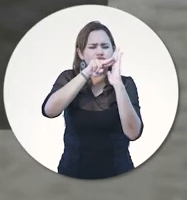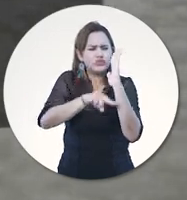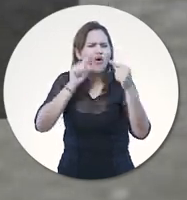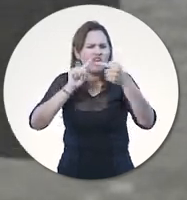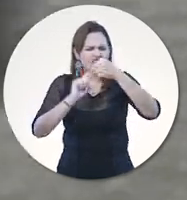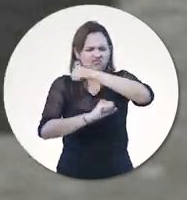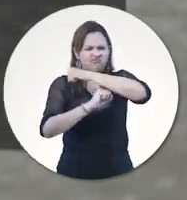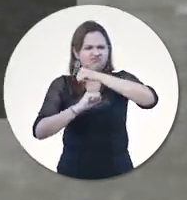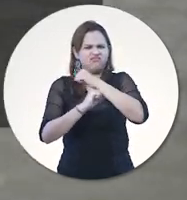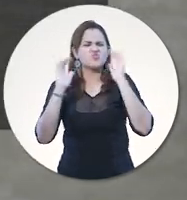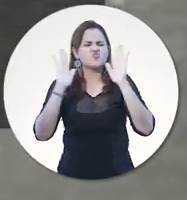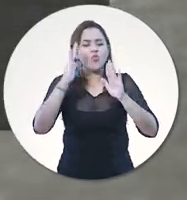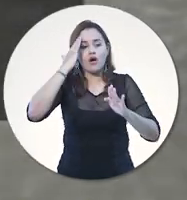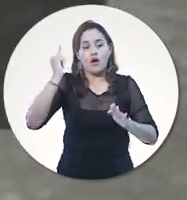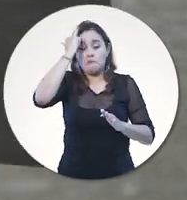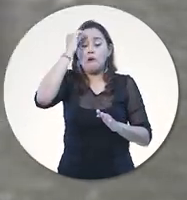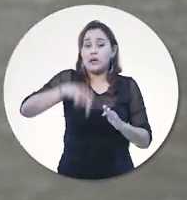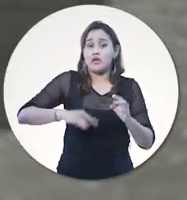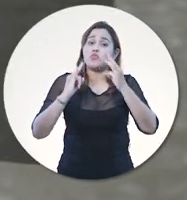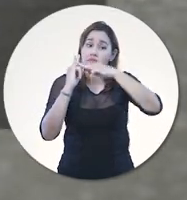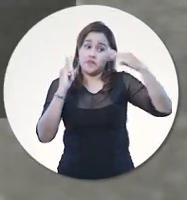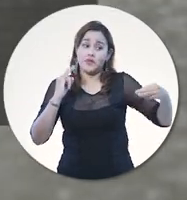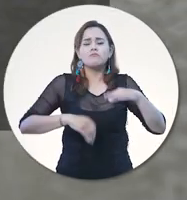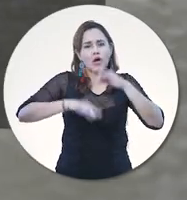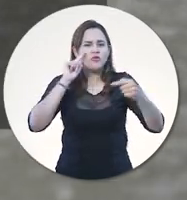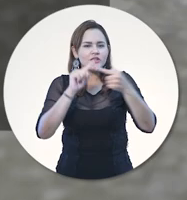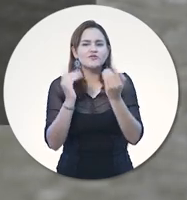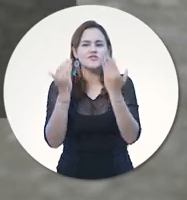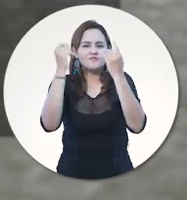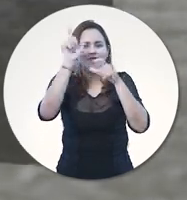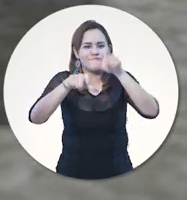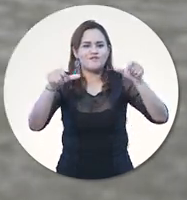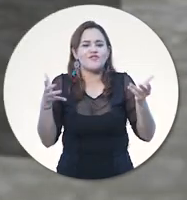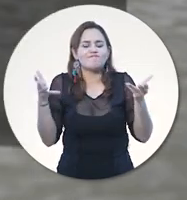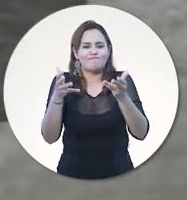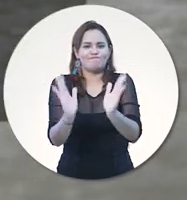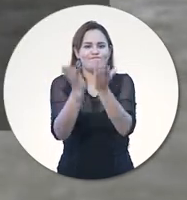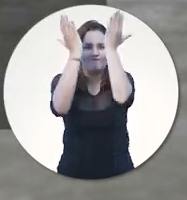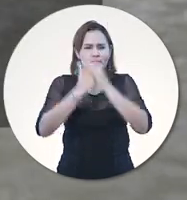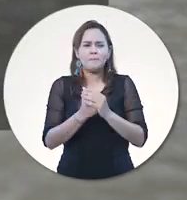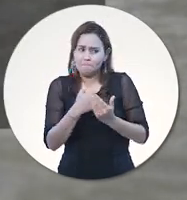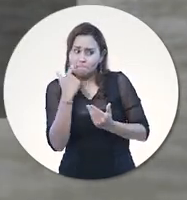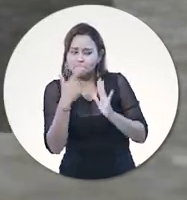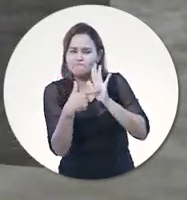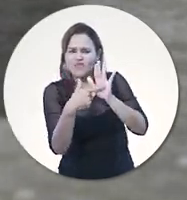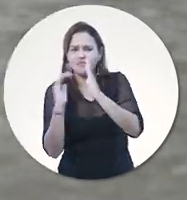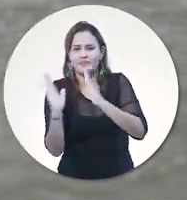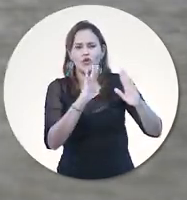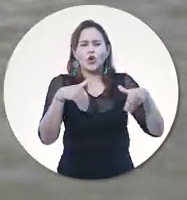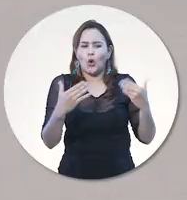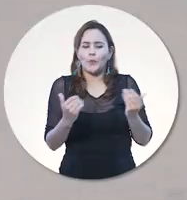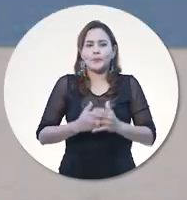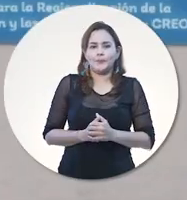fortalecimiento académico y administrativo de la universidad, con mecanismos que nos benefician a todos. Veamos cómo están organizados.